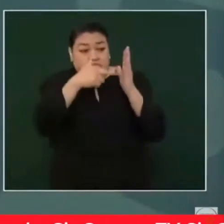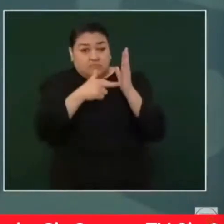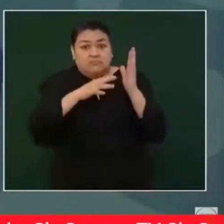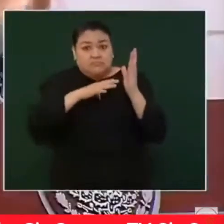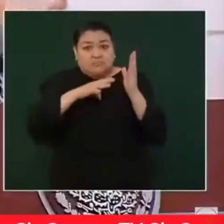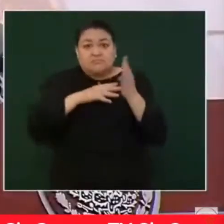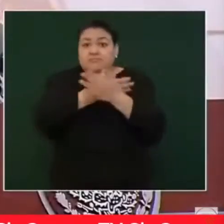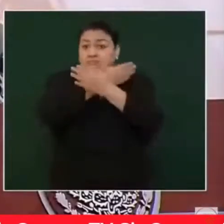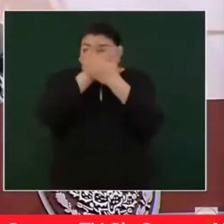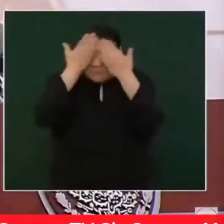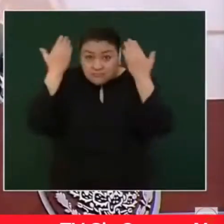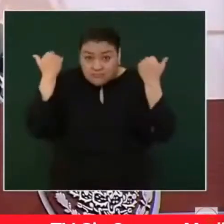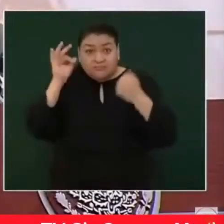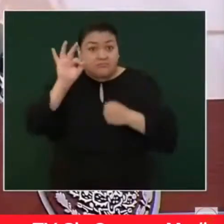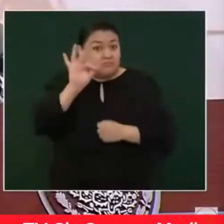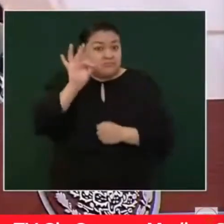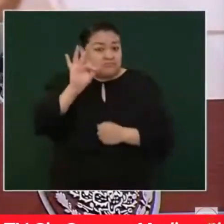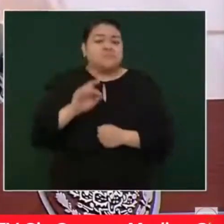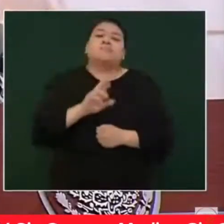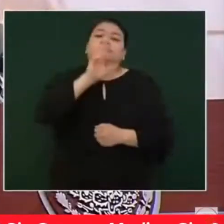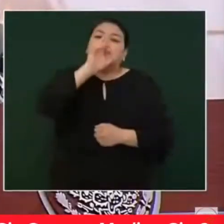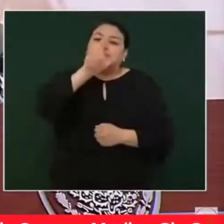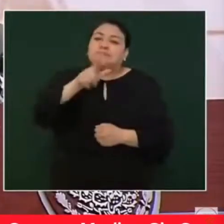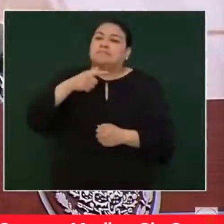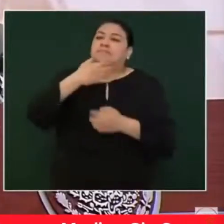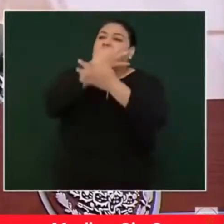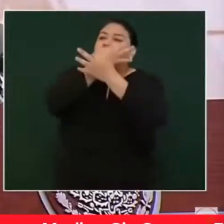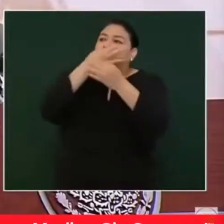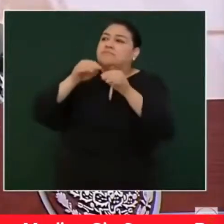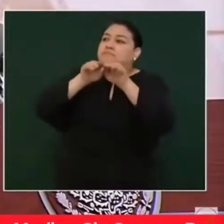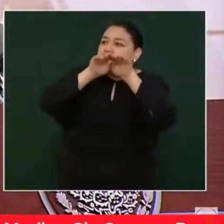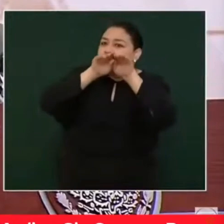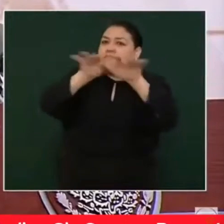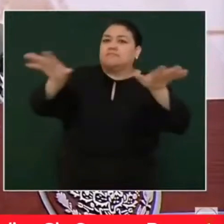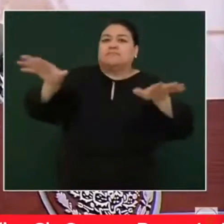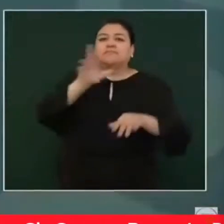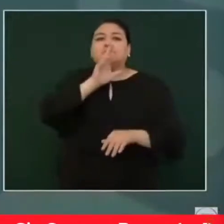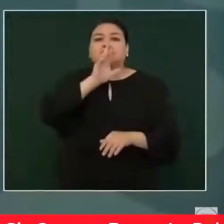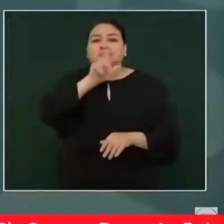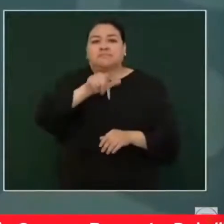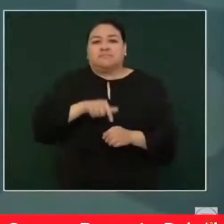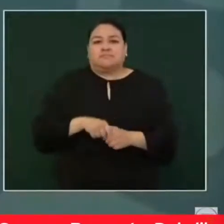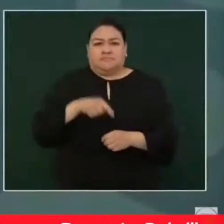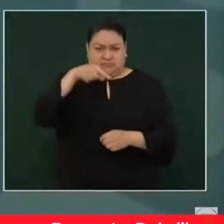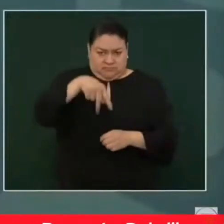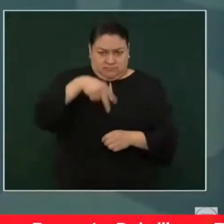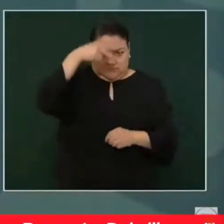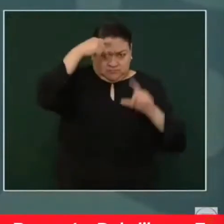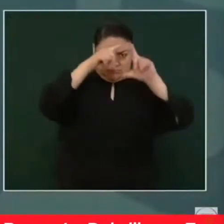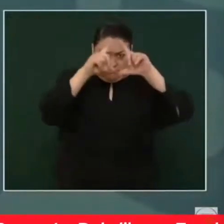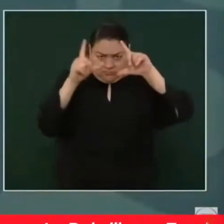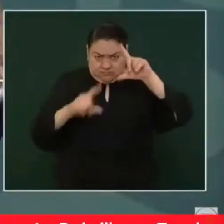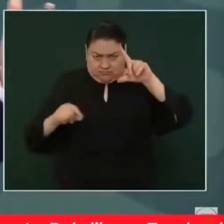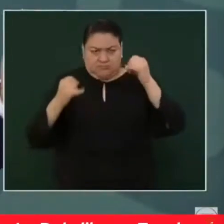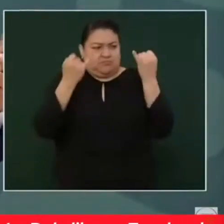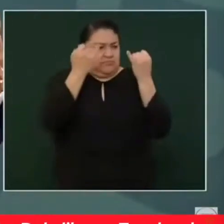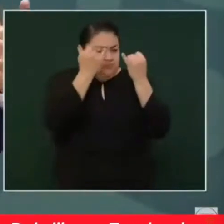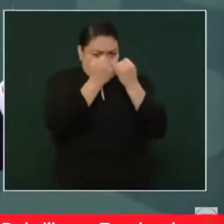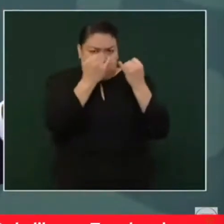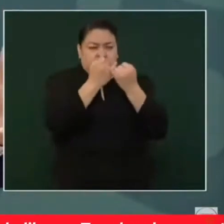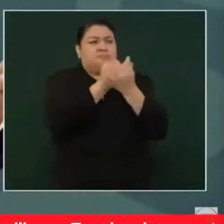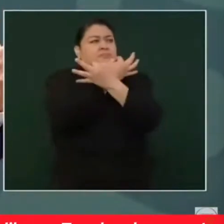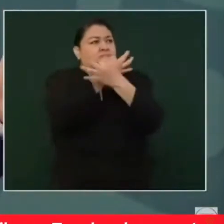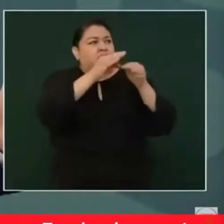difundirlos, dar a conocerlos, no solo en México. Como esta